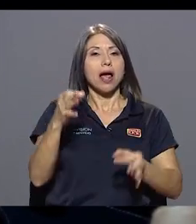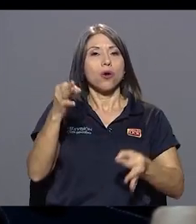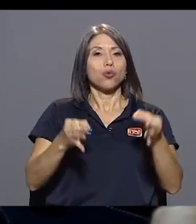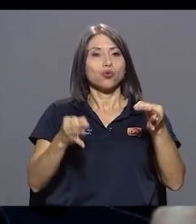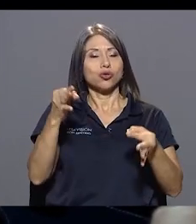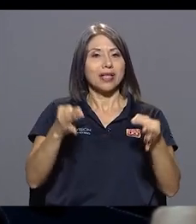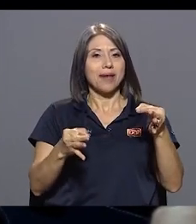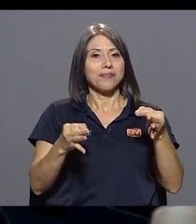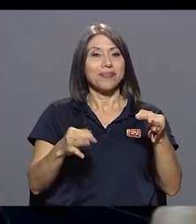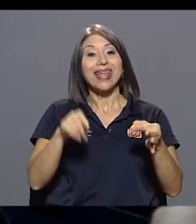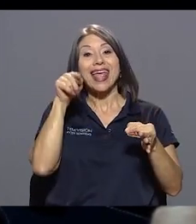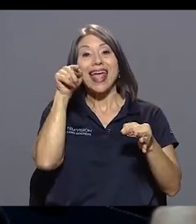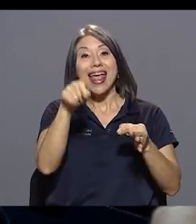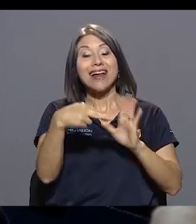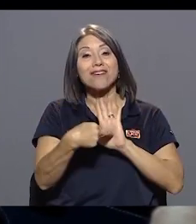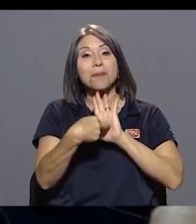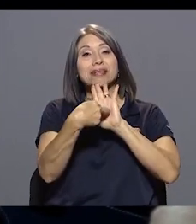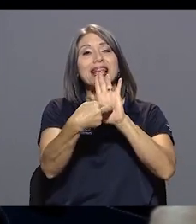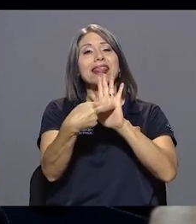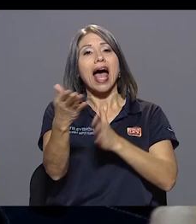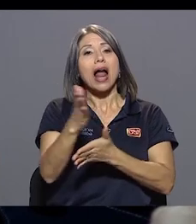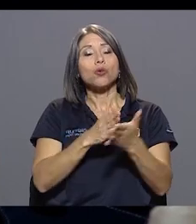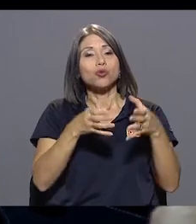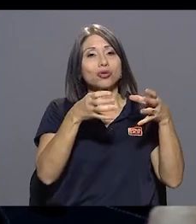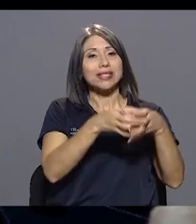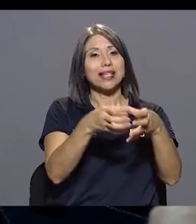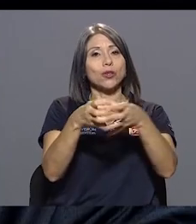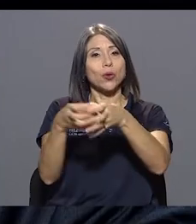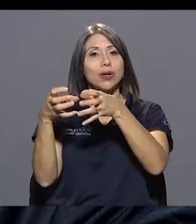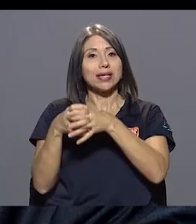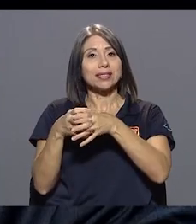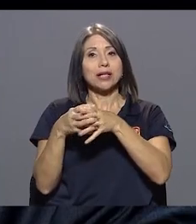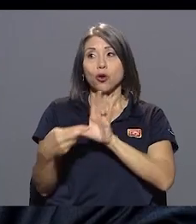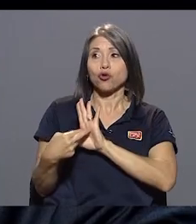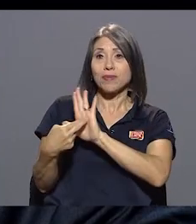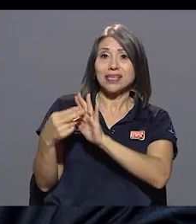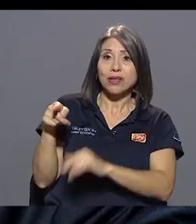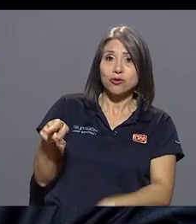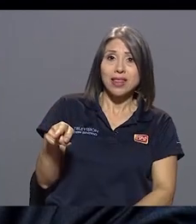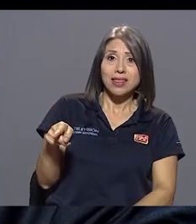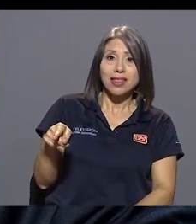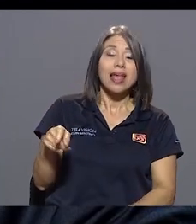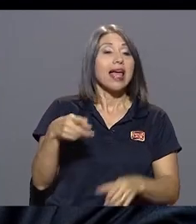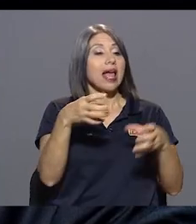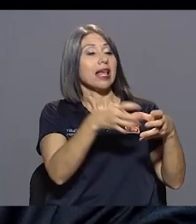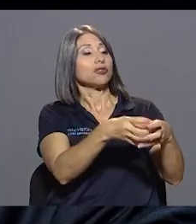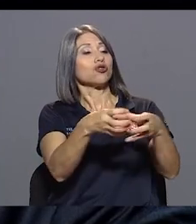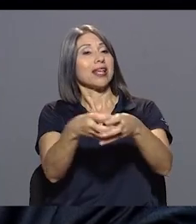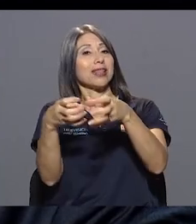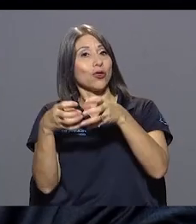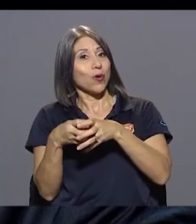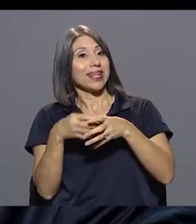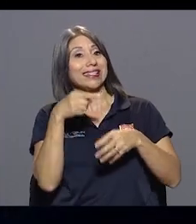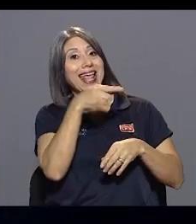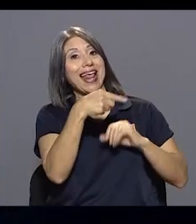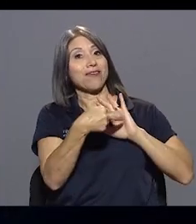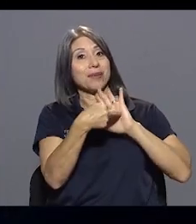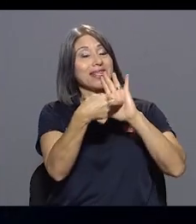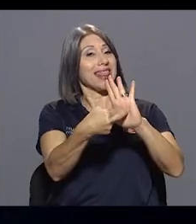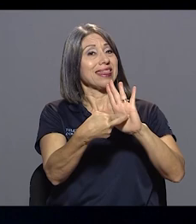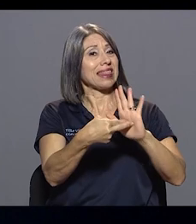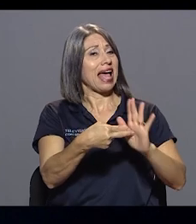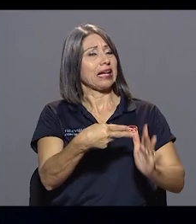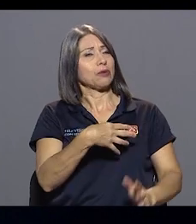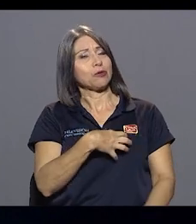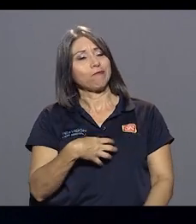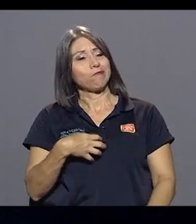él representa determinados sectores, que igualmente están descontentos. Nosotros formamos